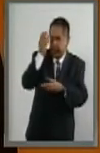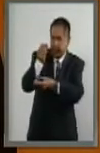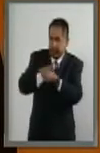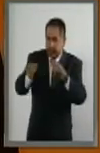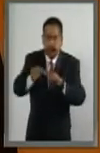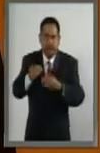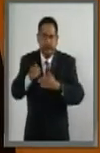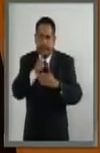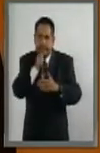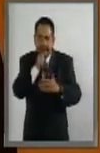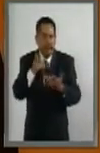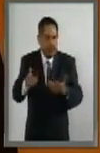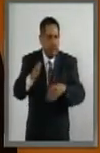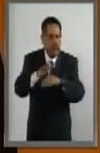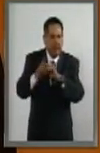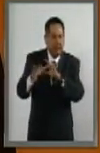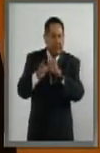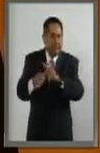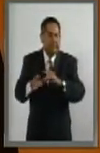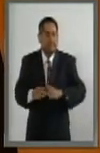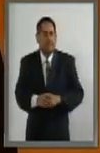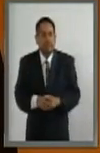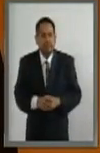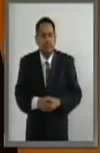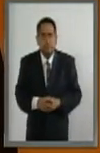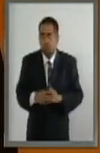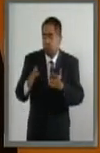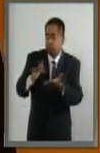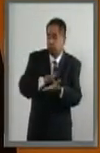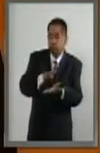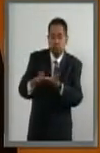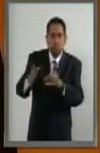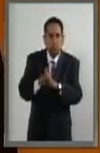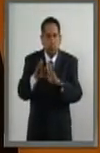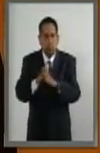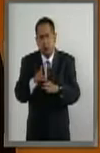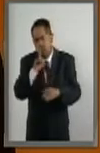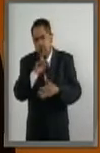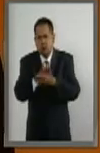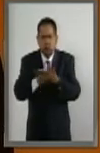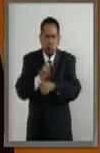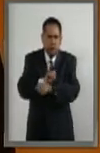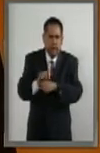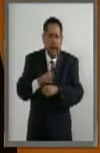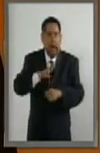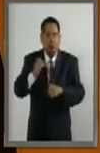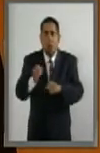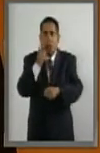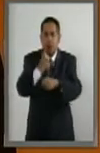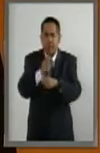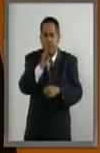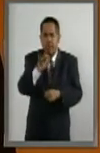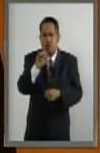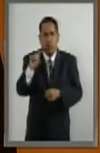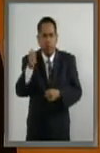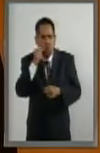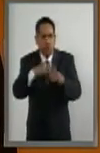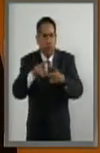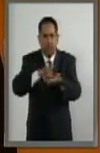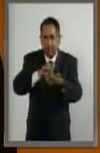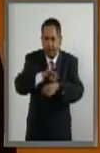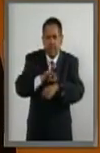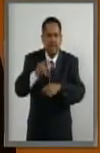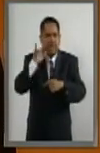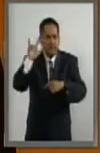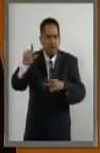supuesto en mayor cooperación. La colaboración ha sido modesta, existen oportunidades en biotecnología, la medicina, la